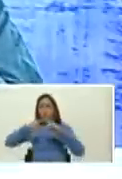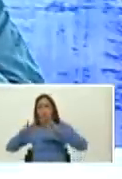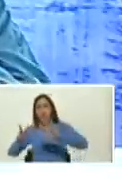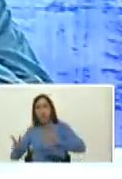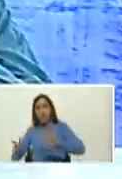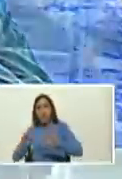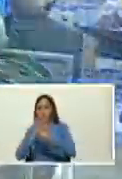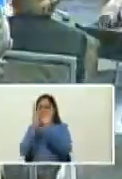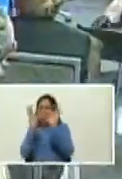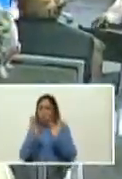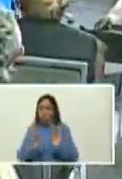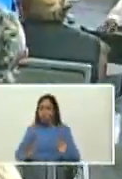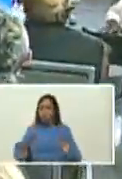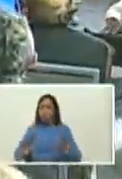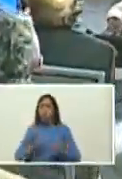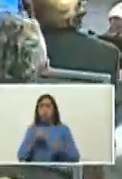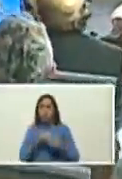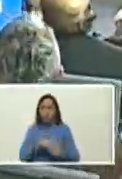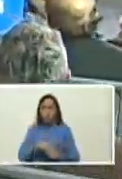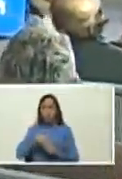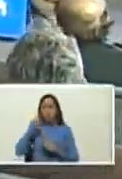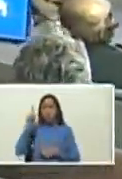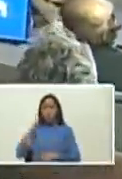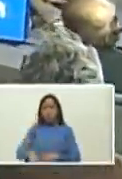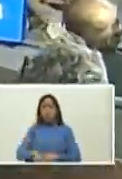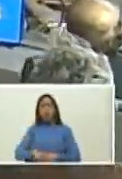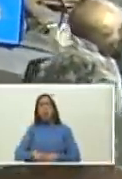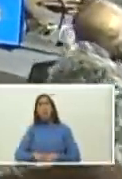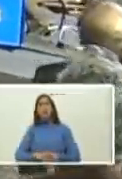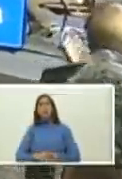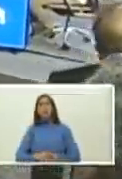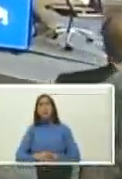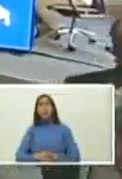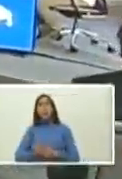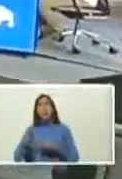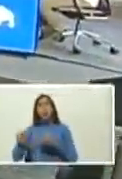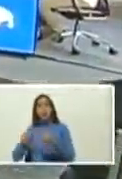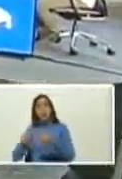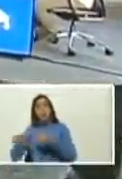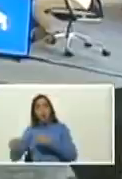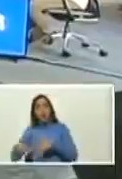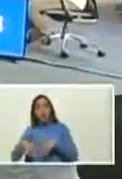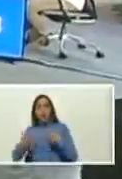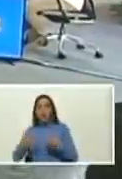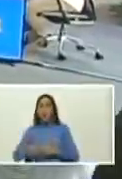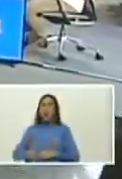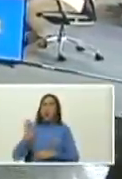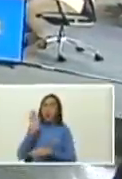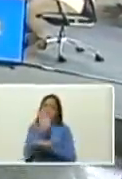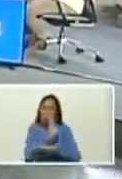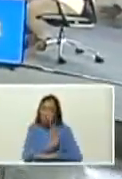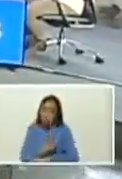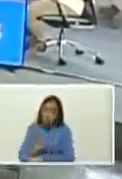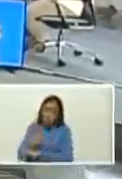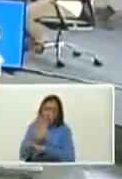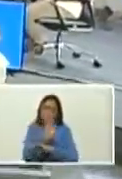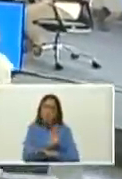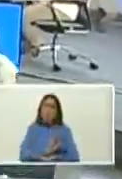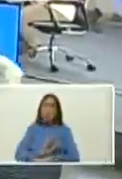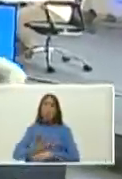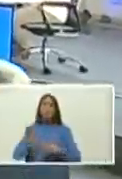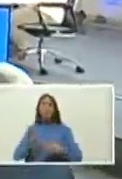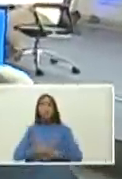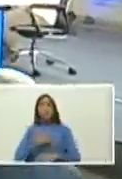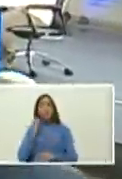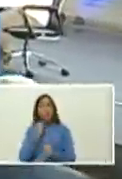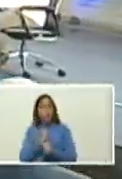con paciencia con mucha prevención con mucho